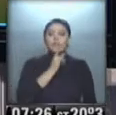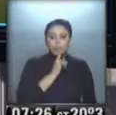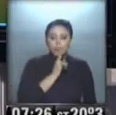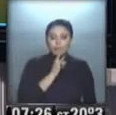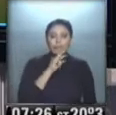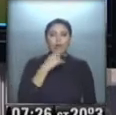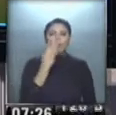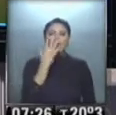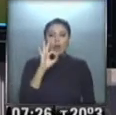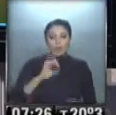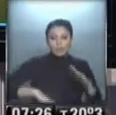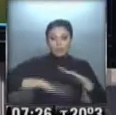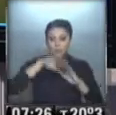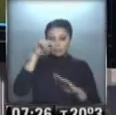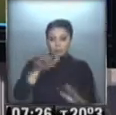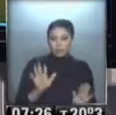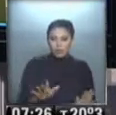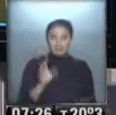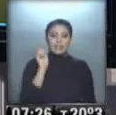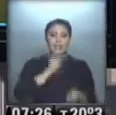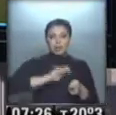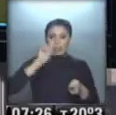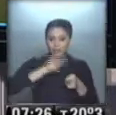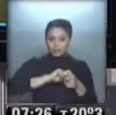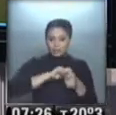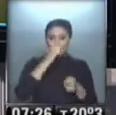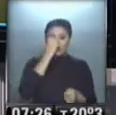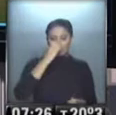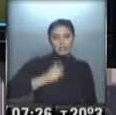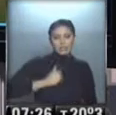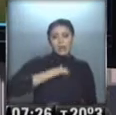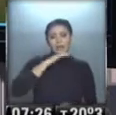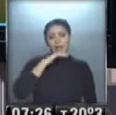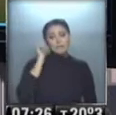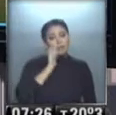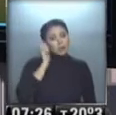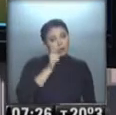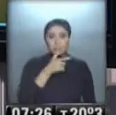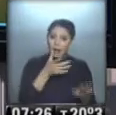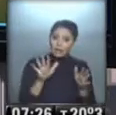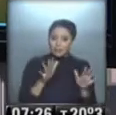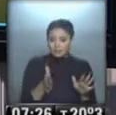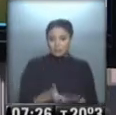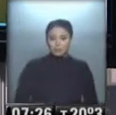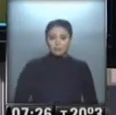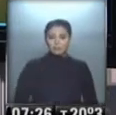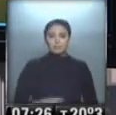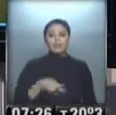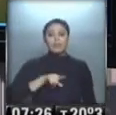40 grados para hoy. Santiago del Estero, Catamarca, La Rioja, no están muy lejos de esa marca tampoco.